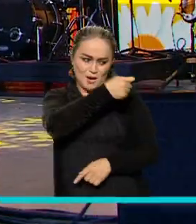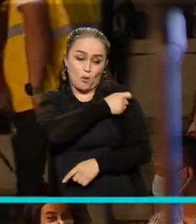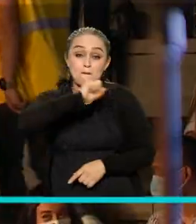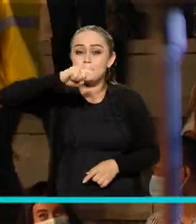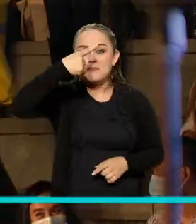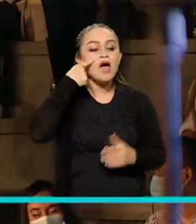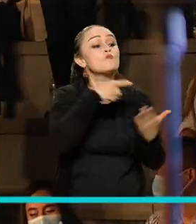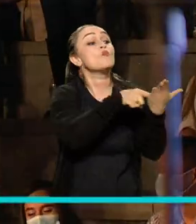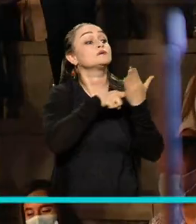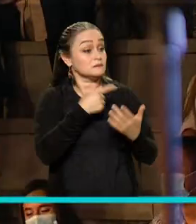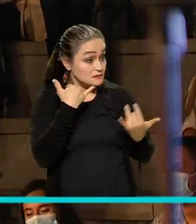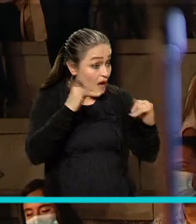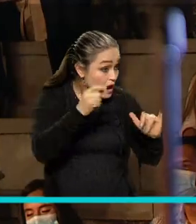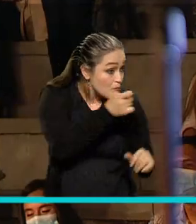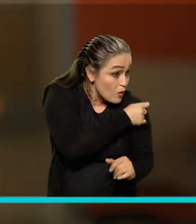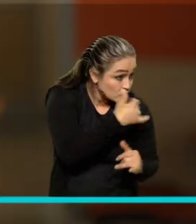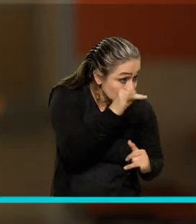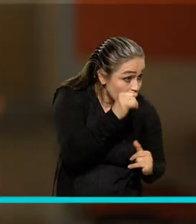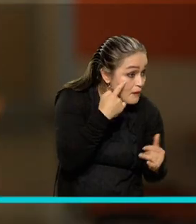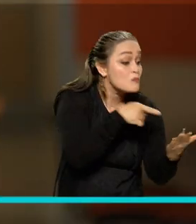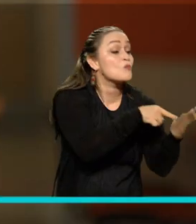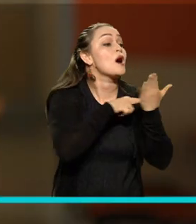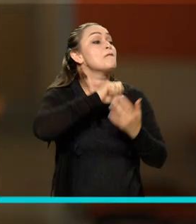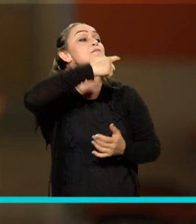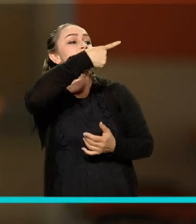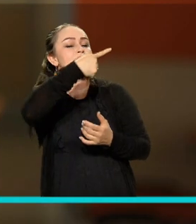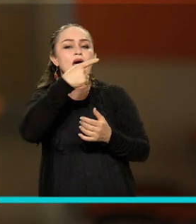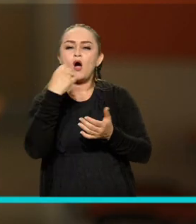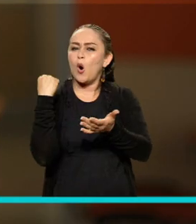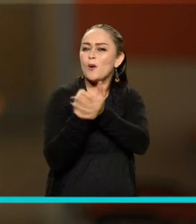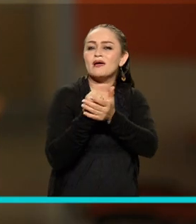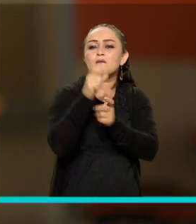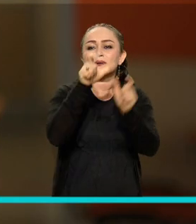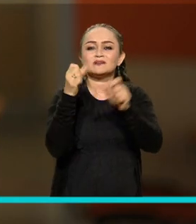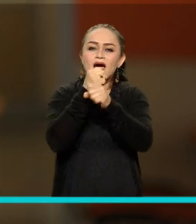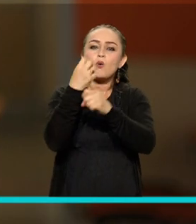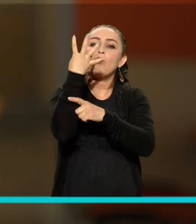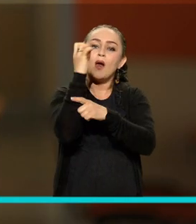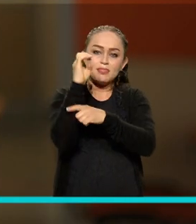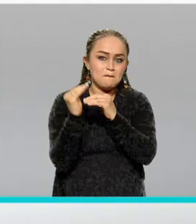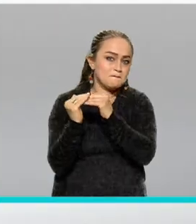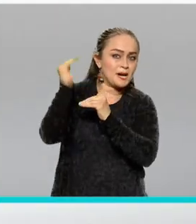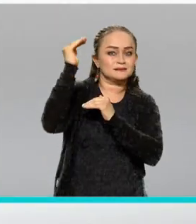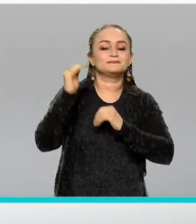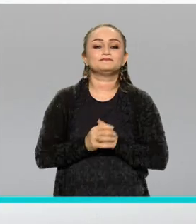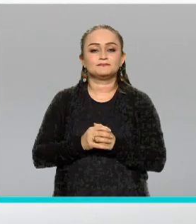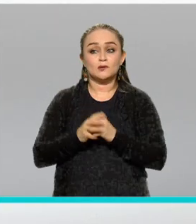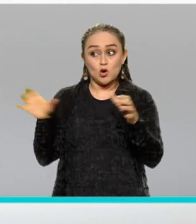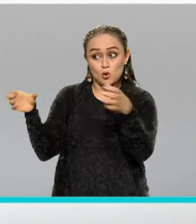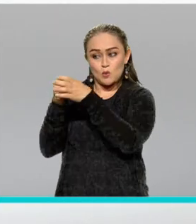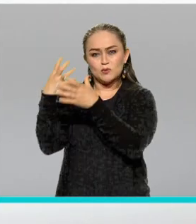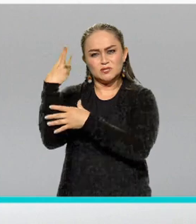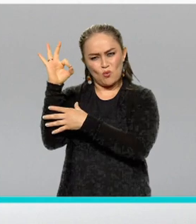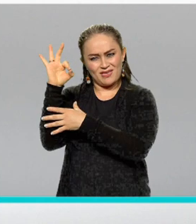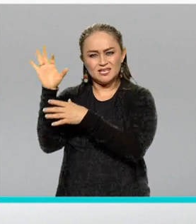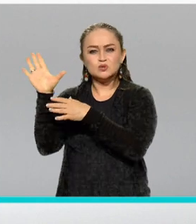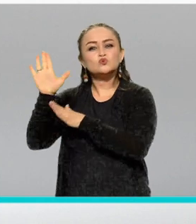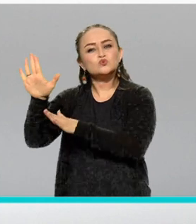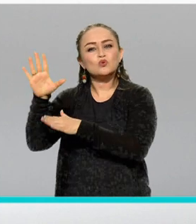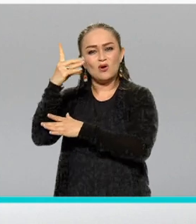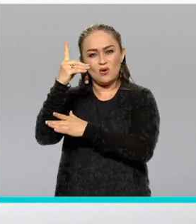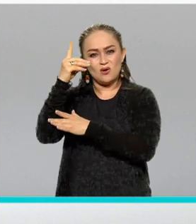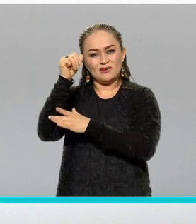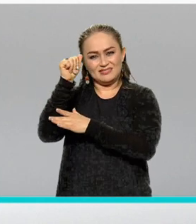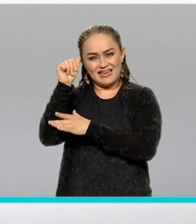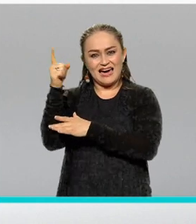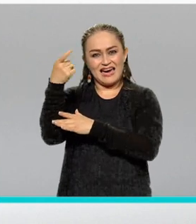dosis, al menos la primera dosis del esquema de vacunación, obligatorio para mayores de 40 años. Un grupo de más de 50 personas